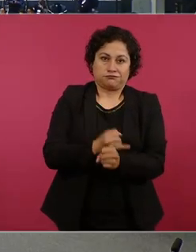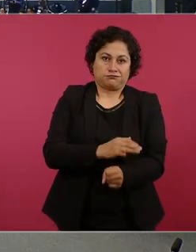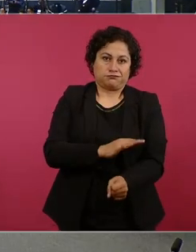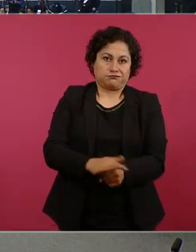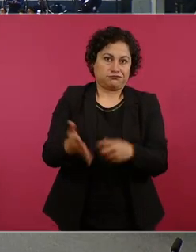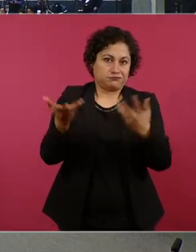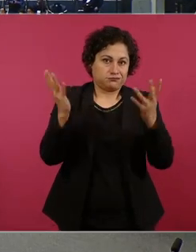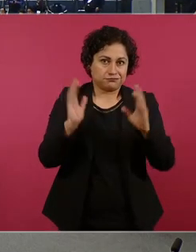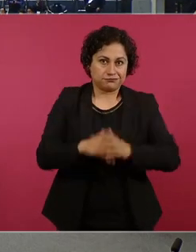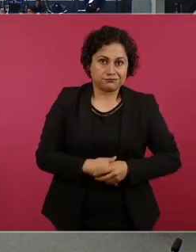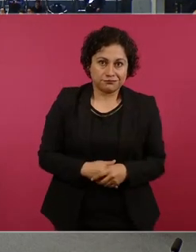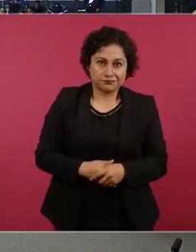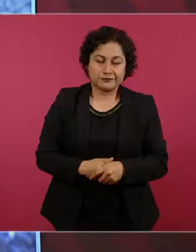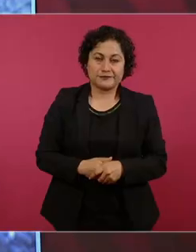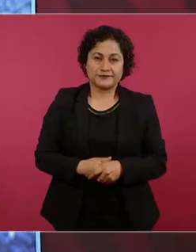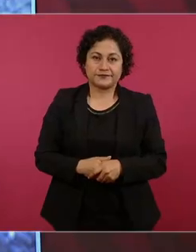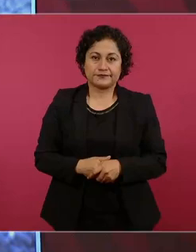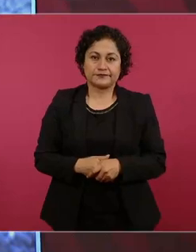entonces